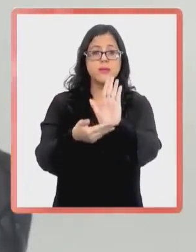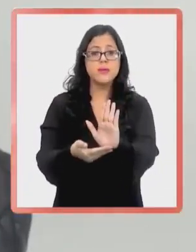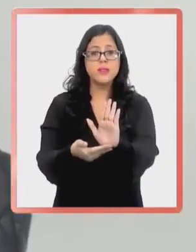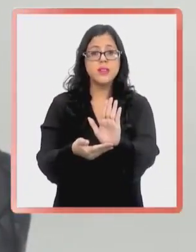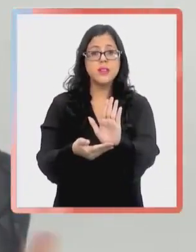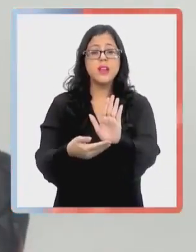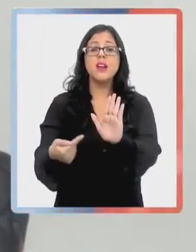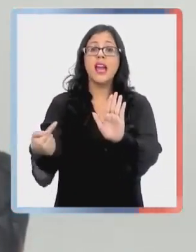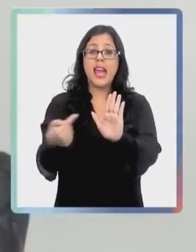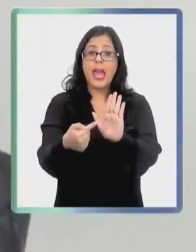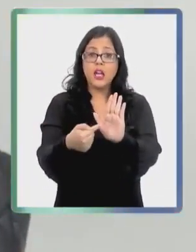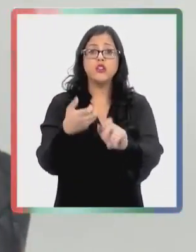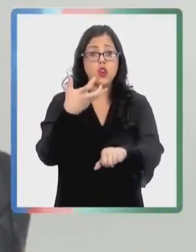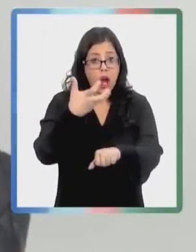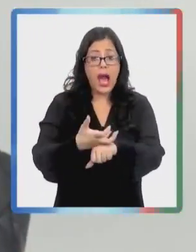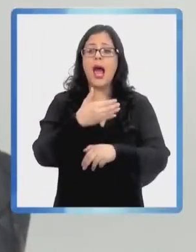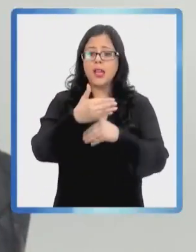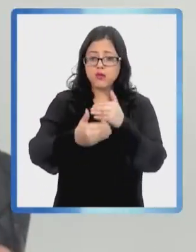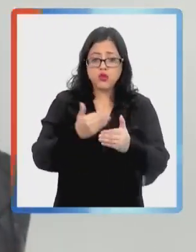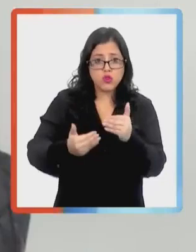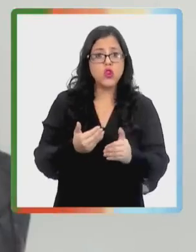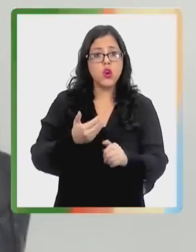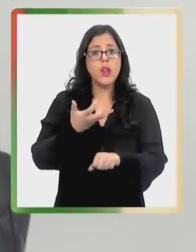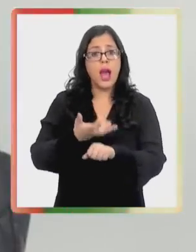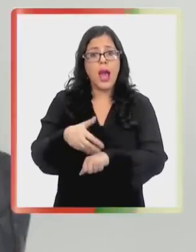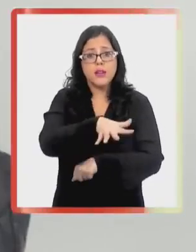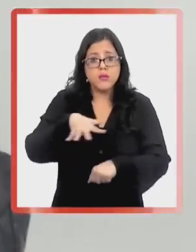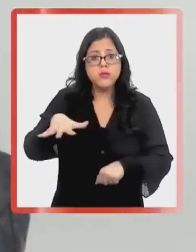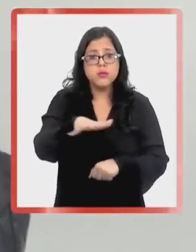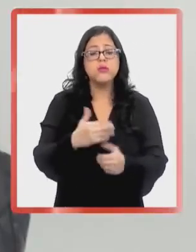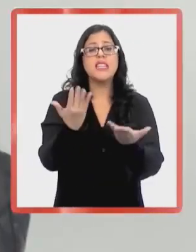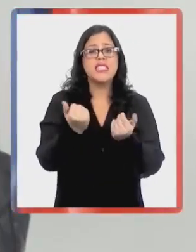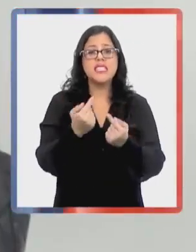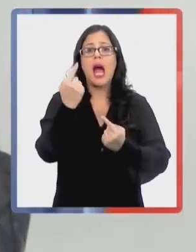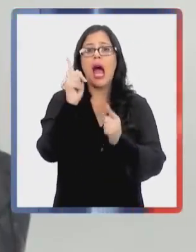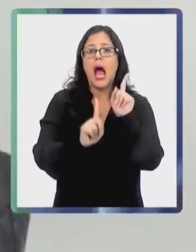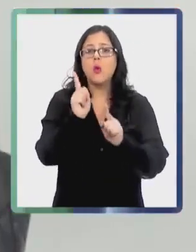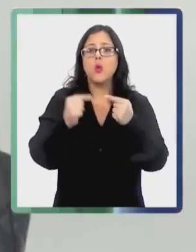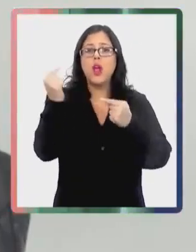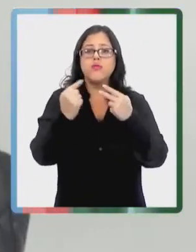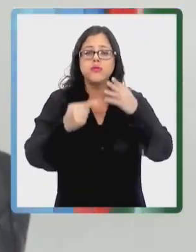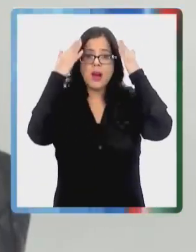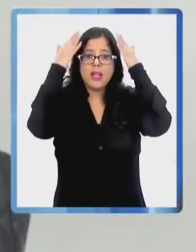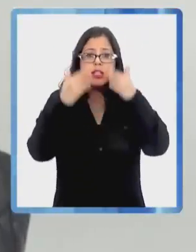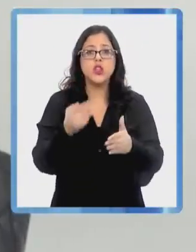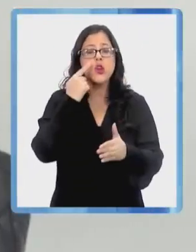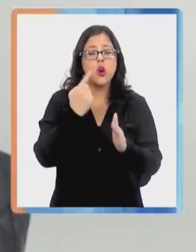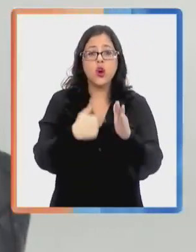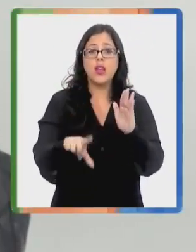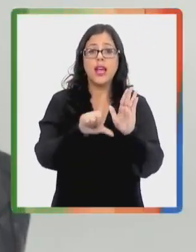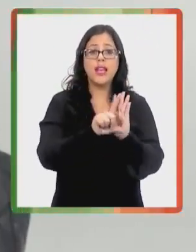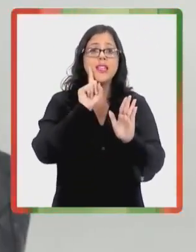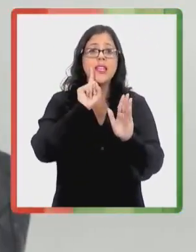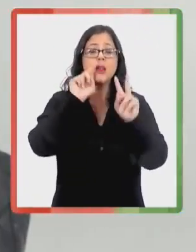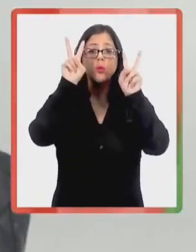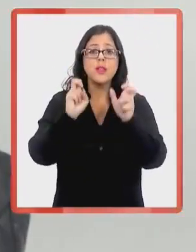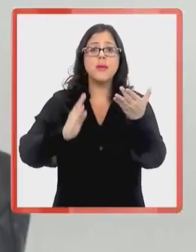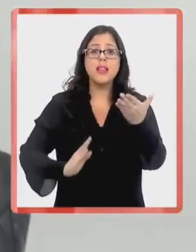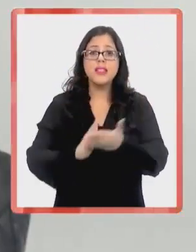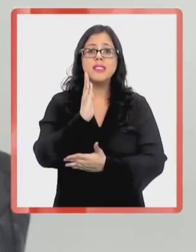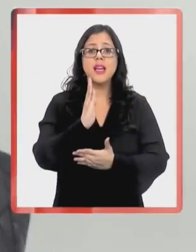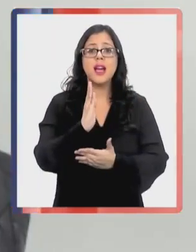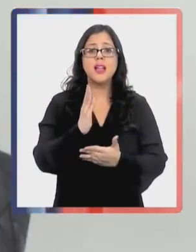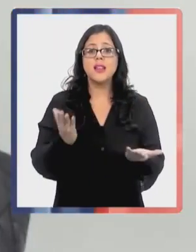efectivamente esta condición existe y que requiere ciertas atenciones. Ahora, la ley pone un punto